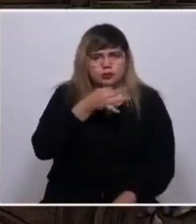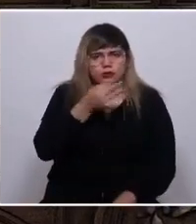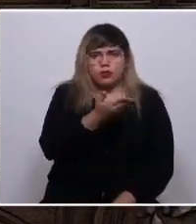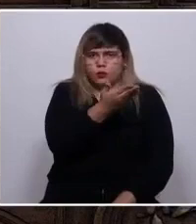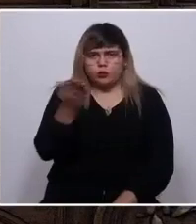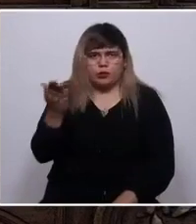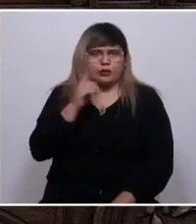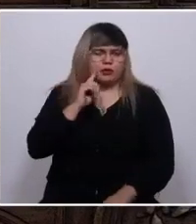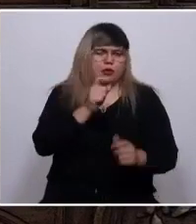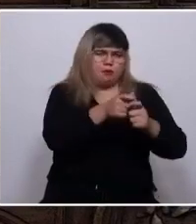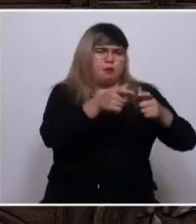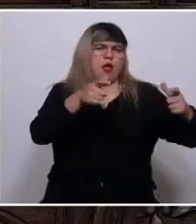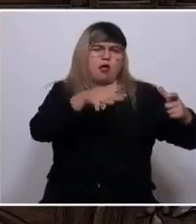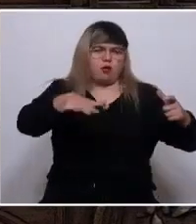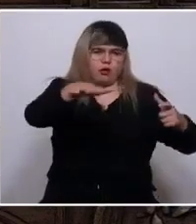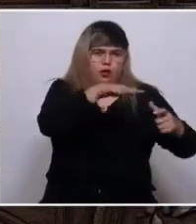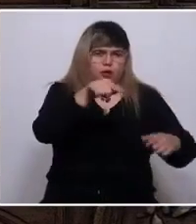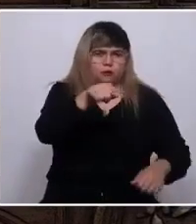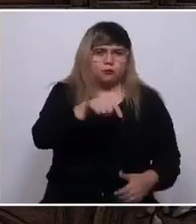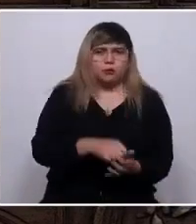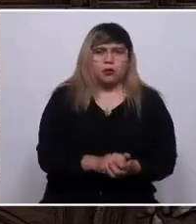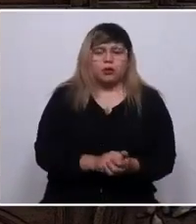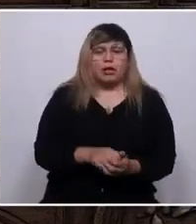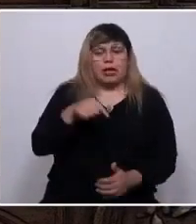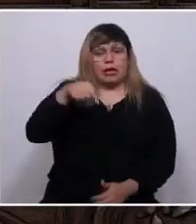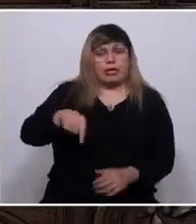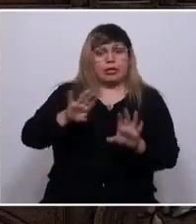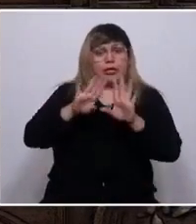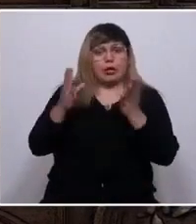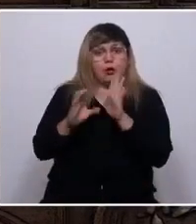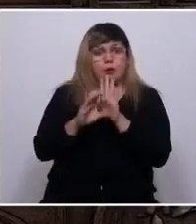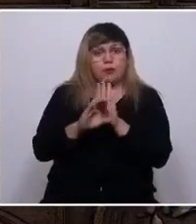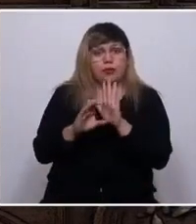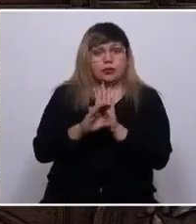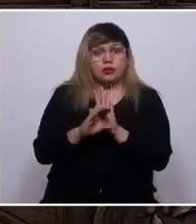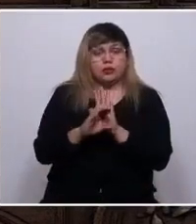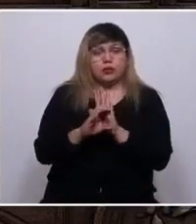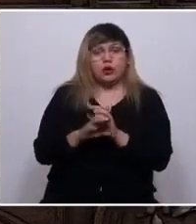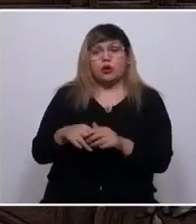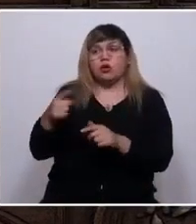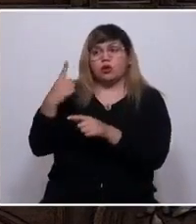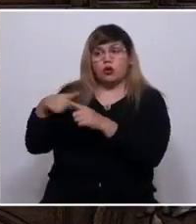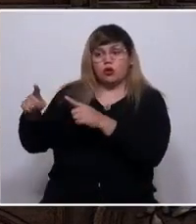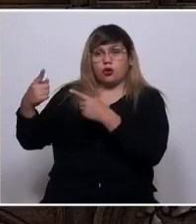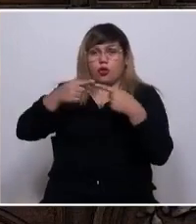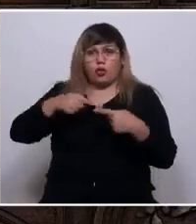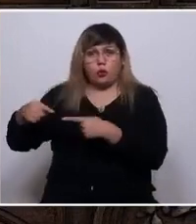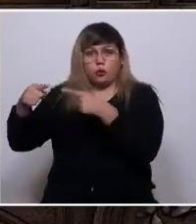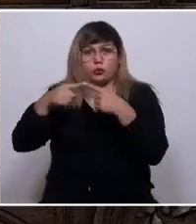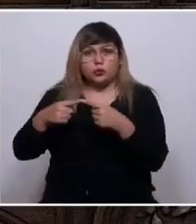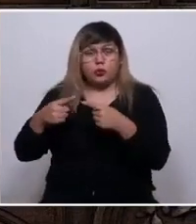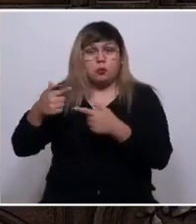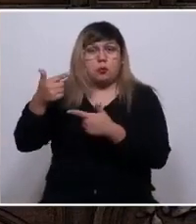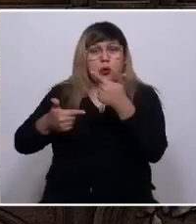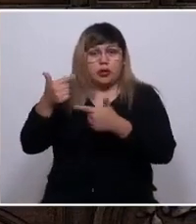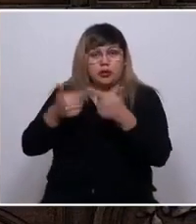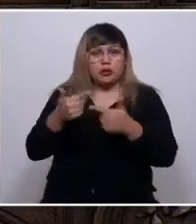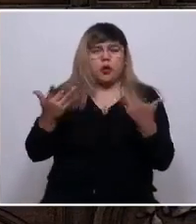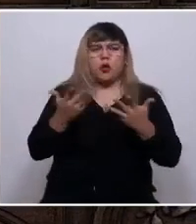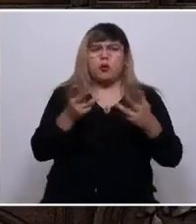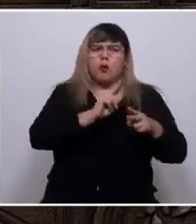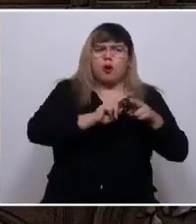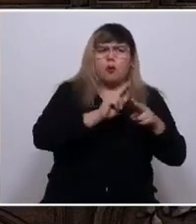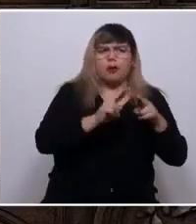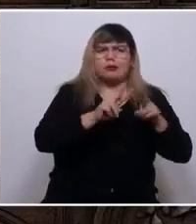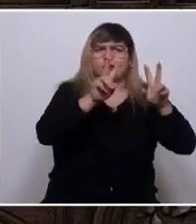la mayoría, para decirles que en esta convención no jugamos mucho más que nuestras instituciones políticas o la forma en que vamos a distribuir el poder. Nos